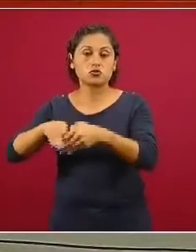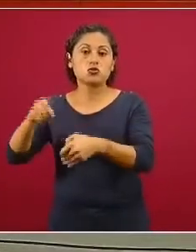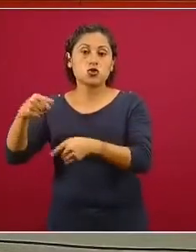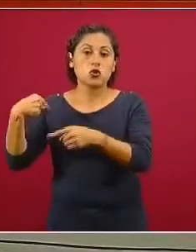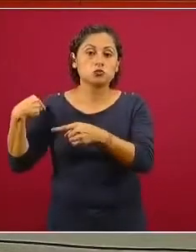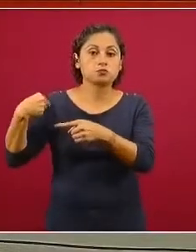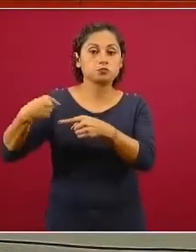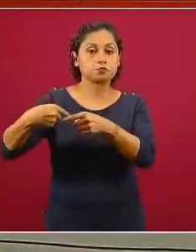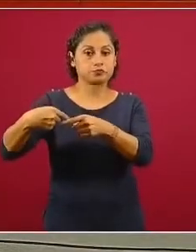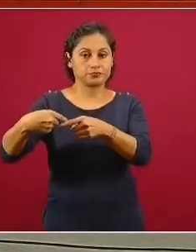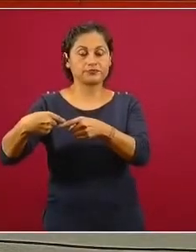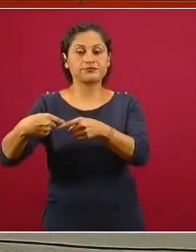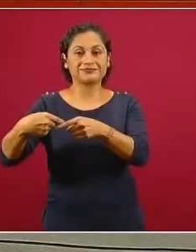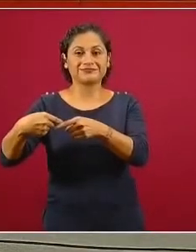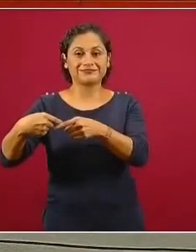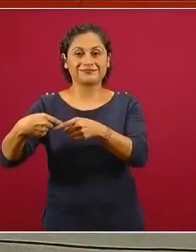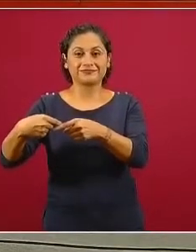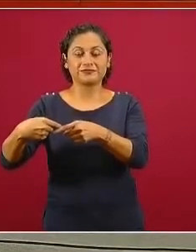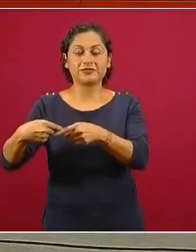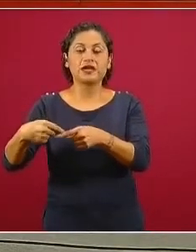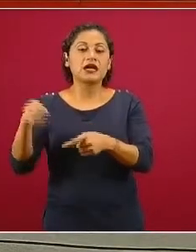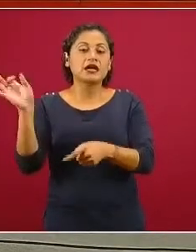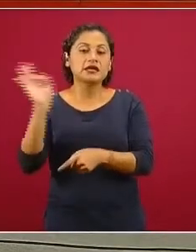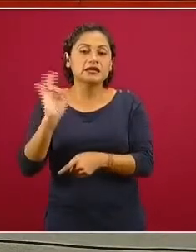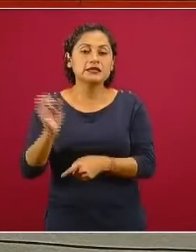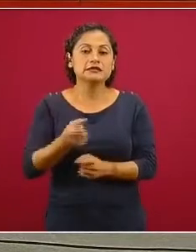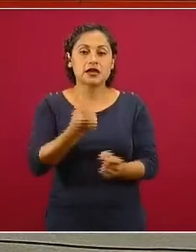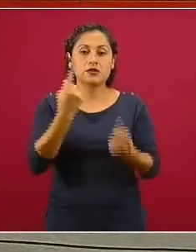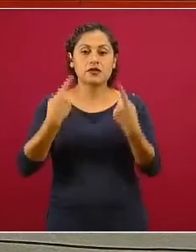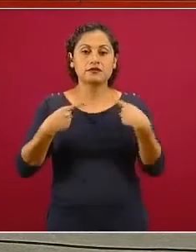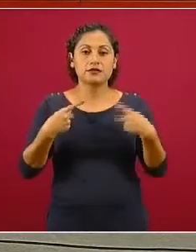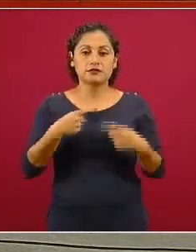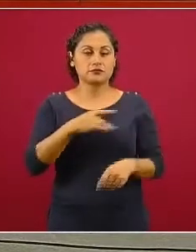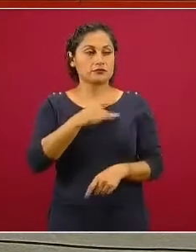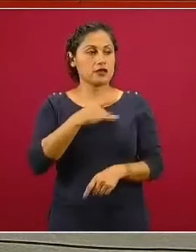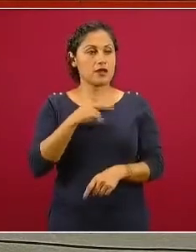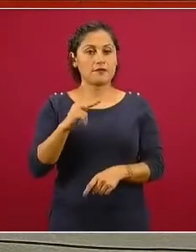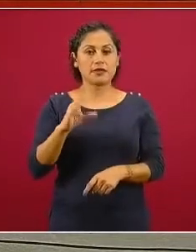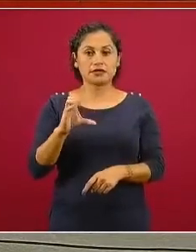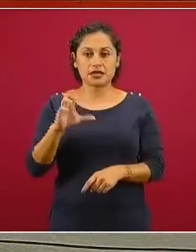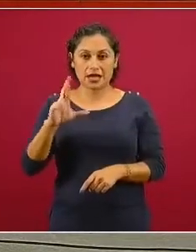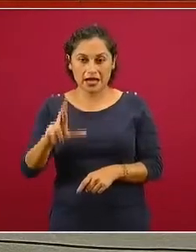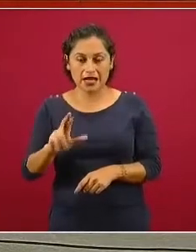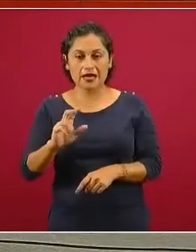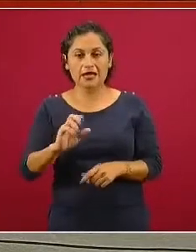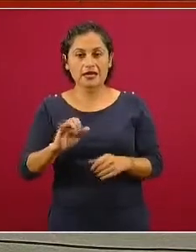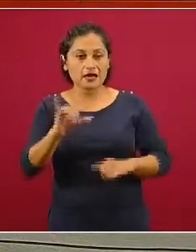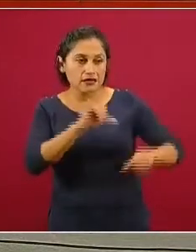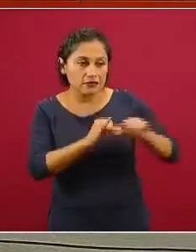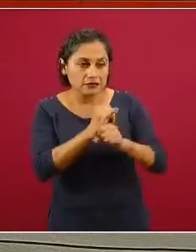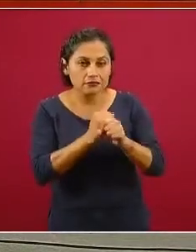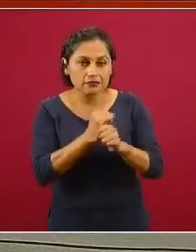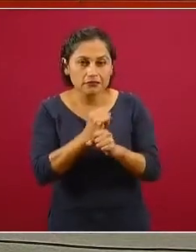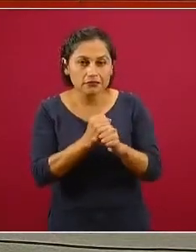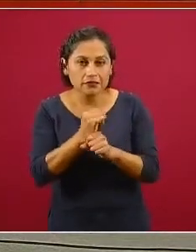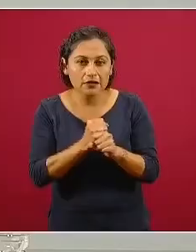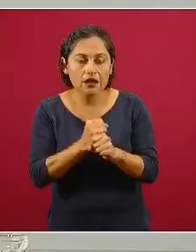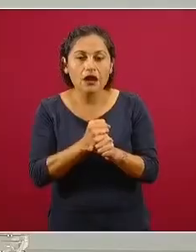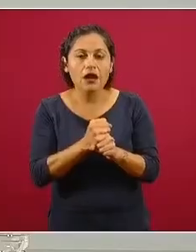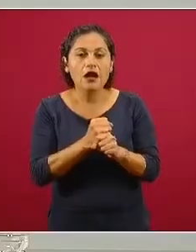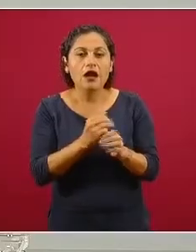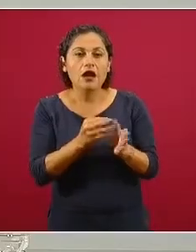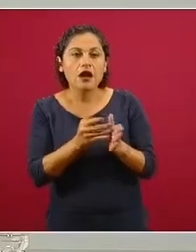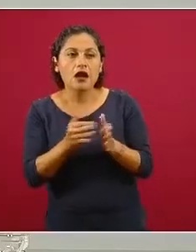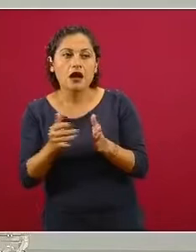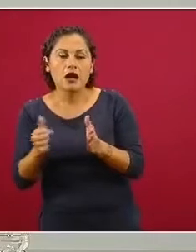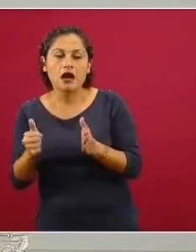negativizarse, pueden continuar con un PCR positivo, esto quiere decir que las fracciones del virus continúan dentro del organismo, no